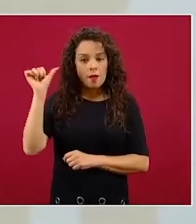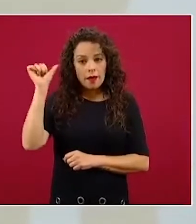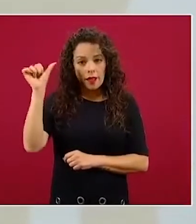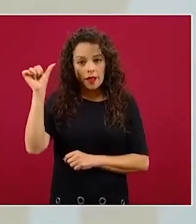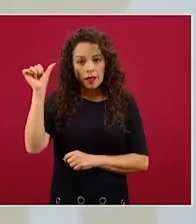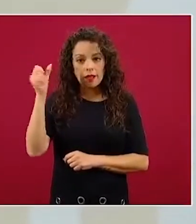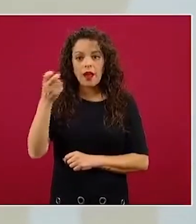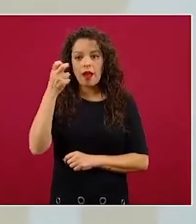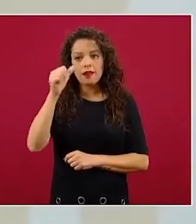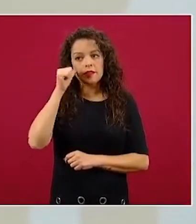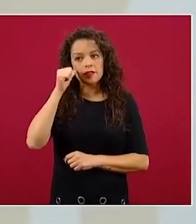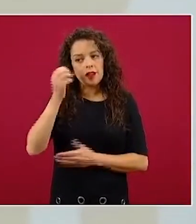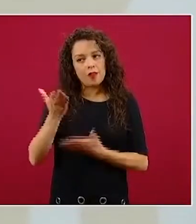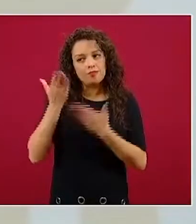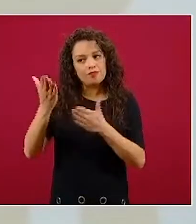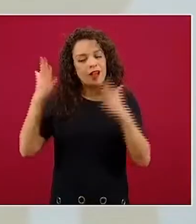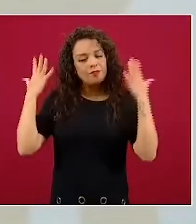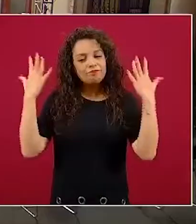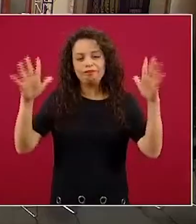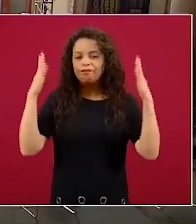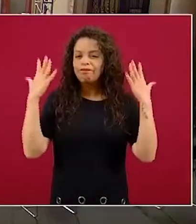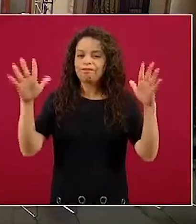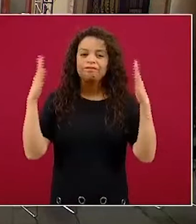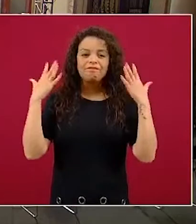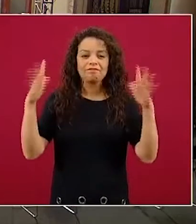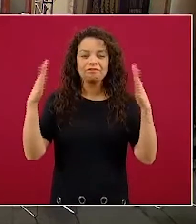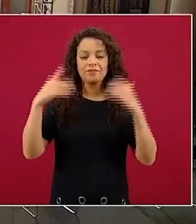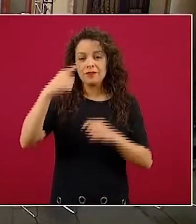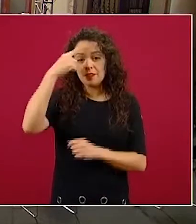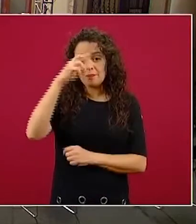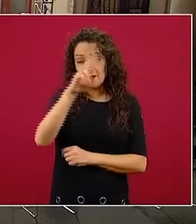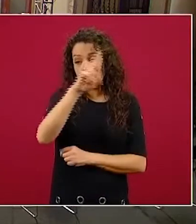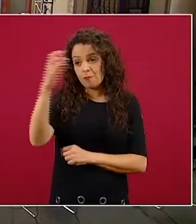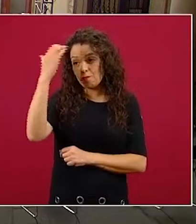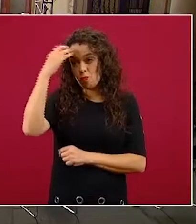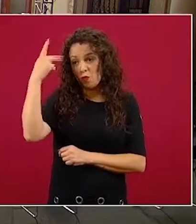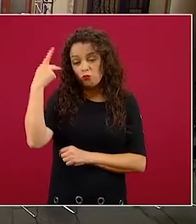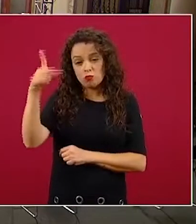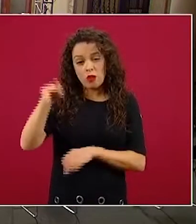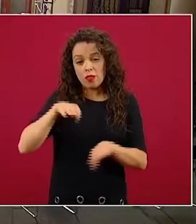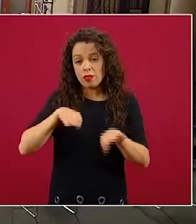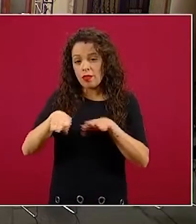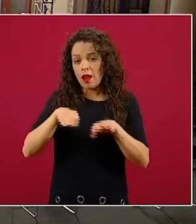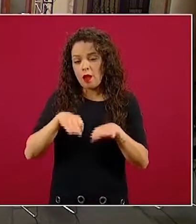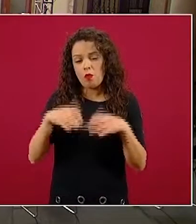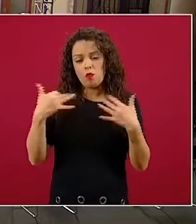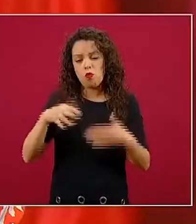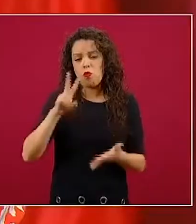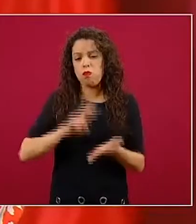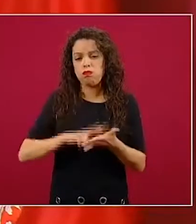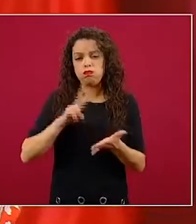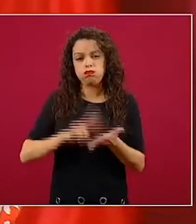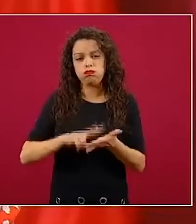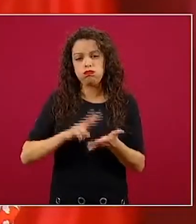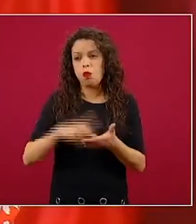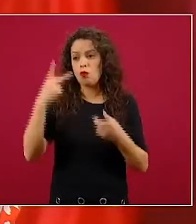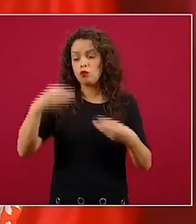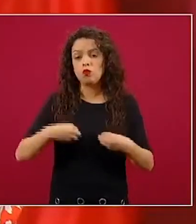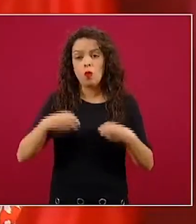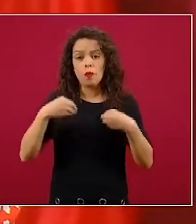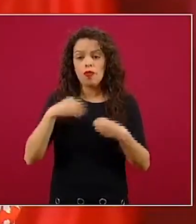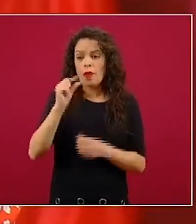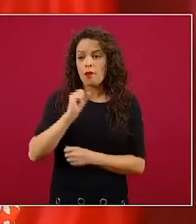aplauso en reconocimiento a su labor incansable, a los sacrificios personales,